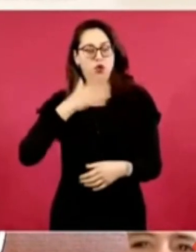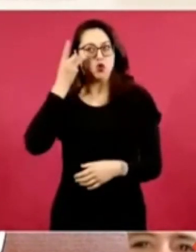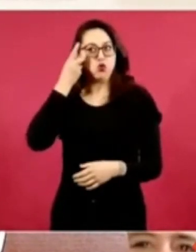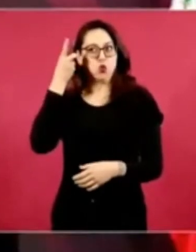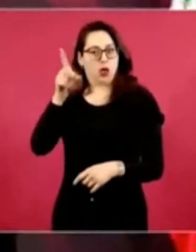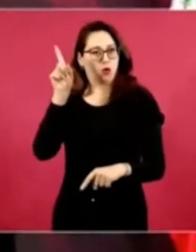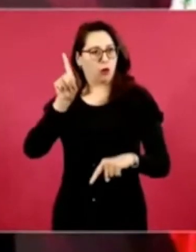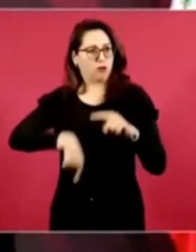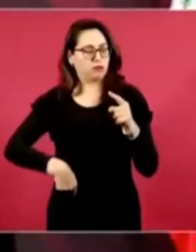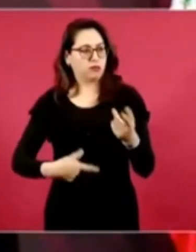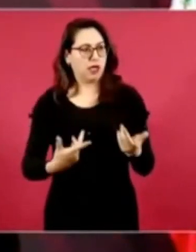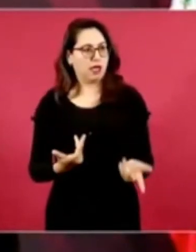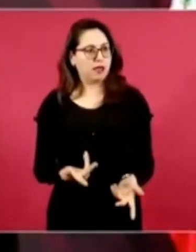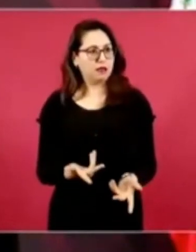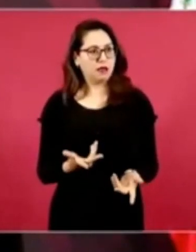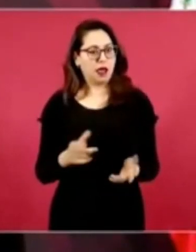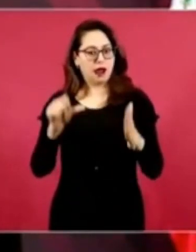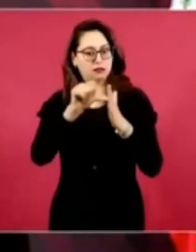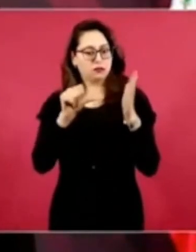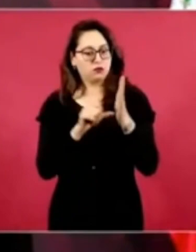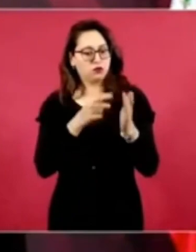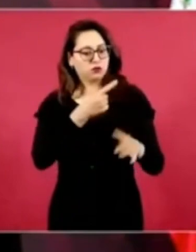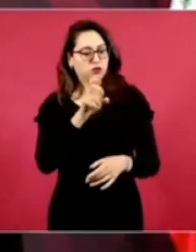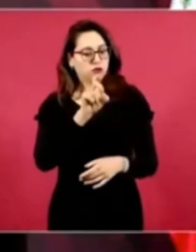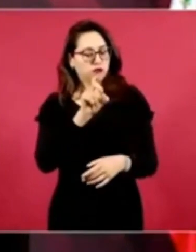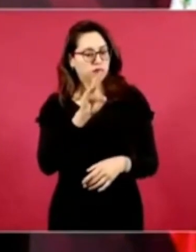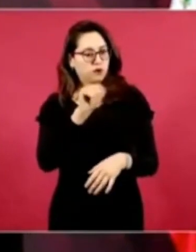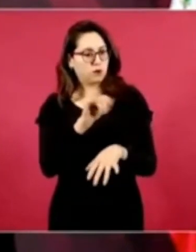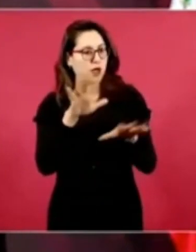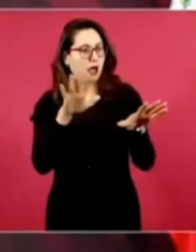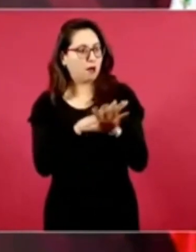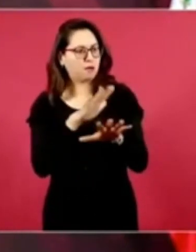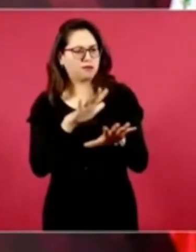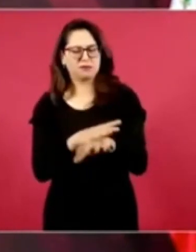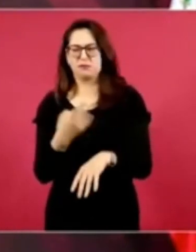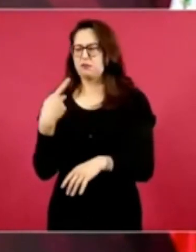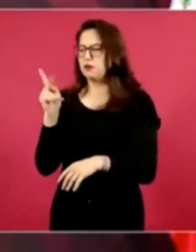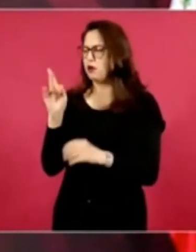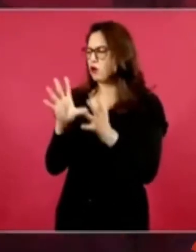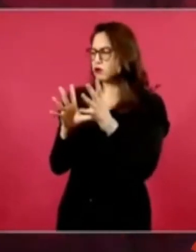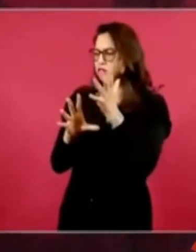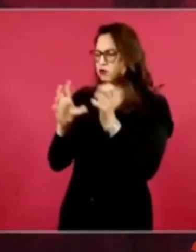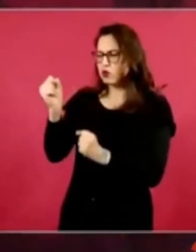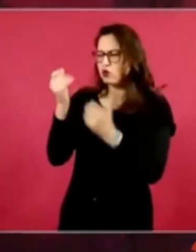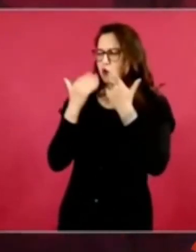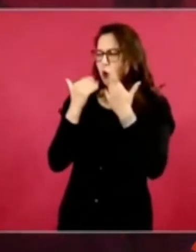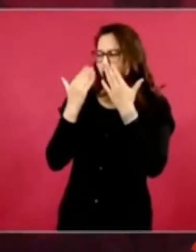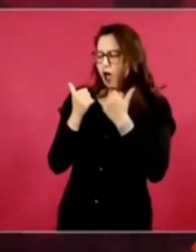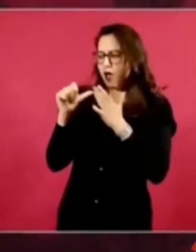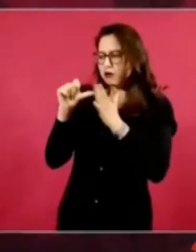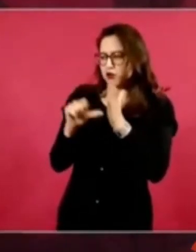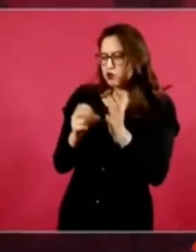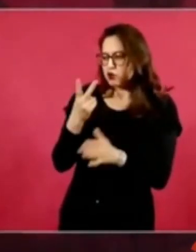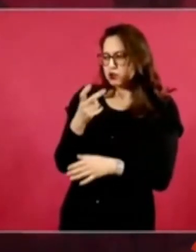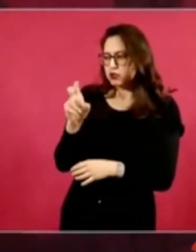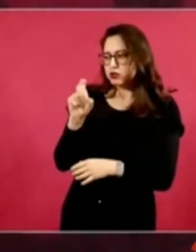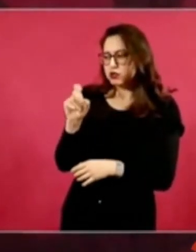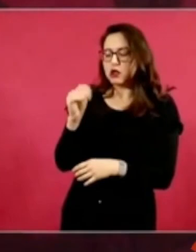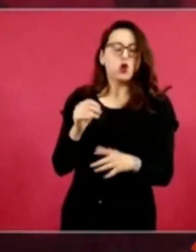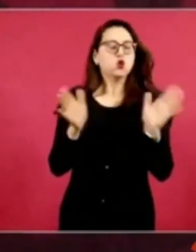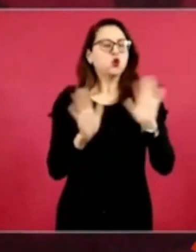Y hasta es auténtico ese pensamiento.